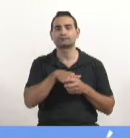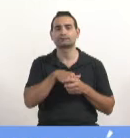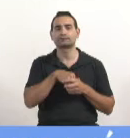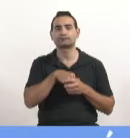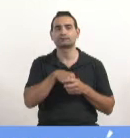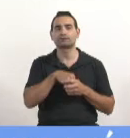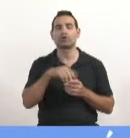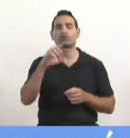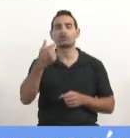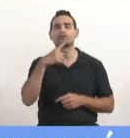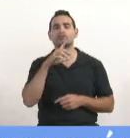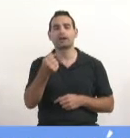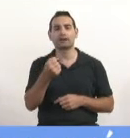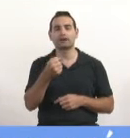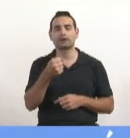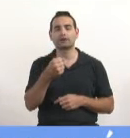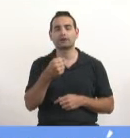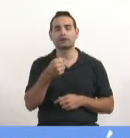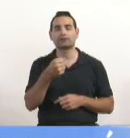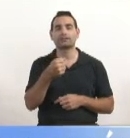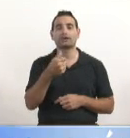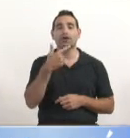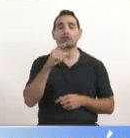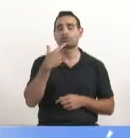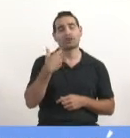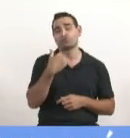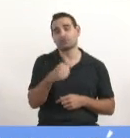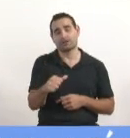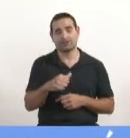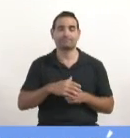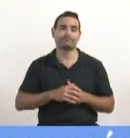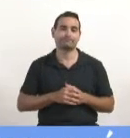Senador Costa. Senador Costa, ausente.